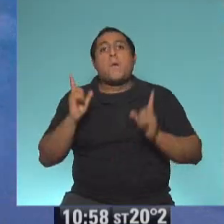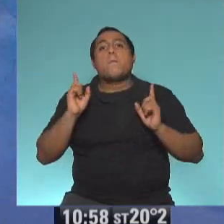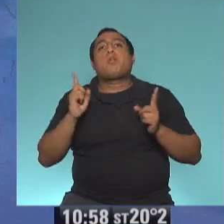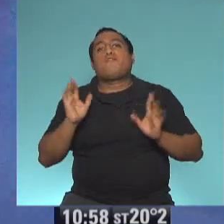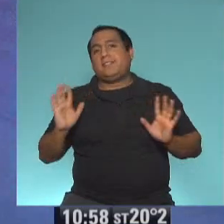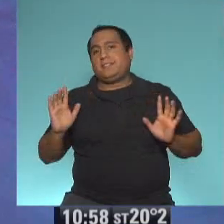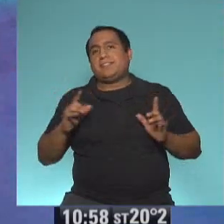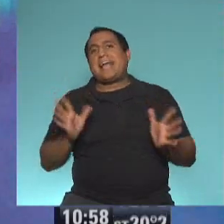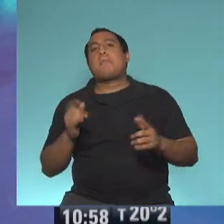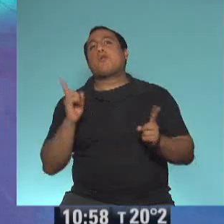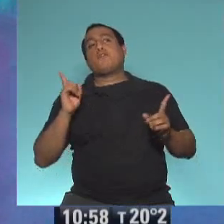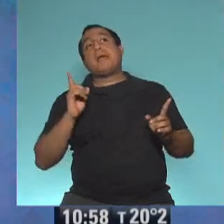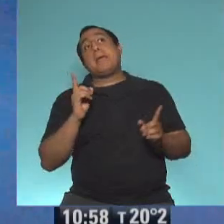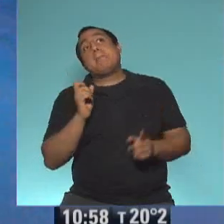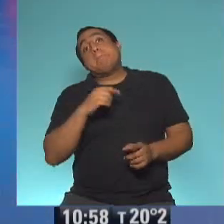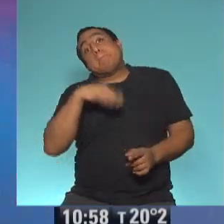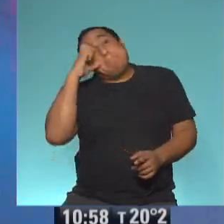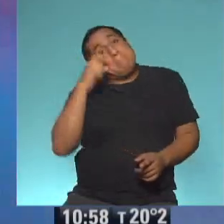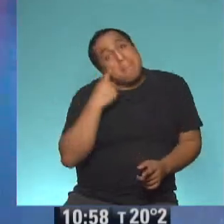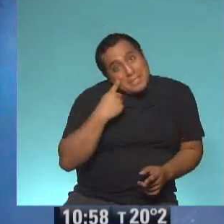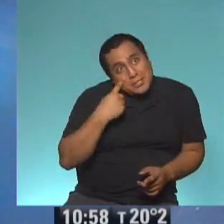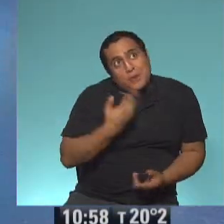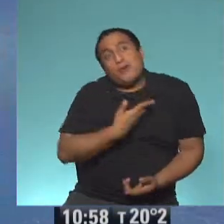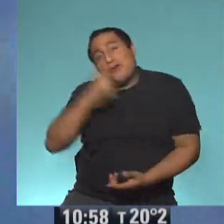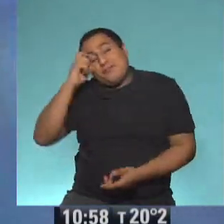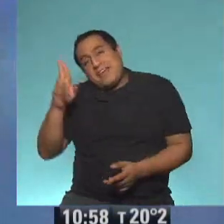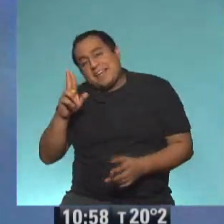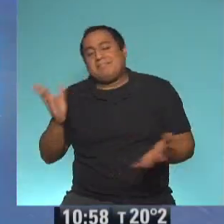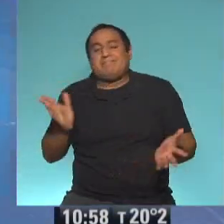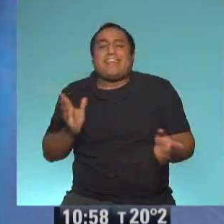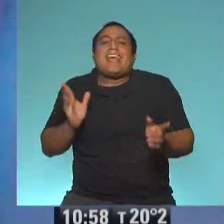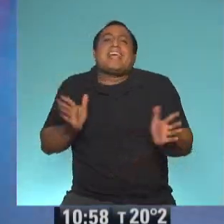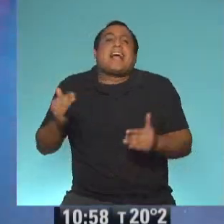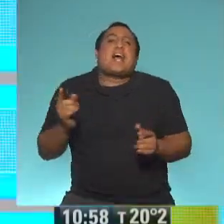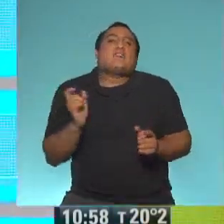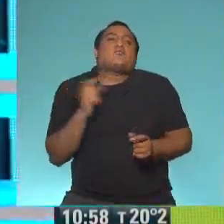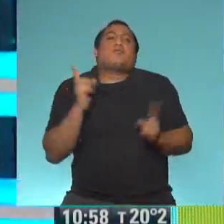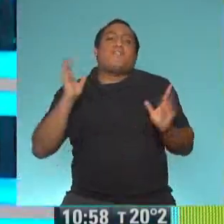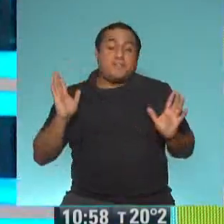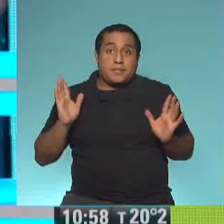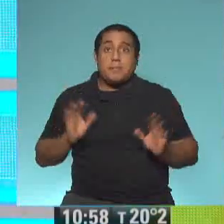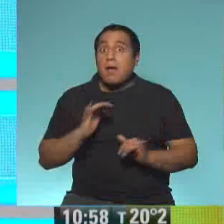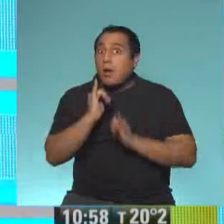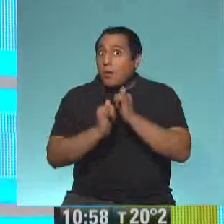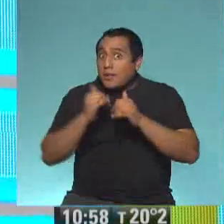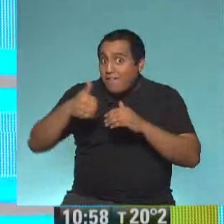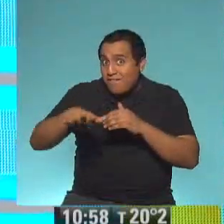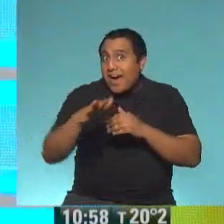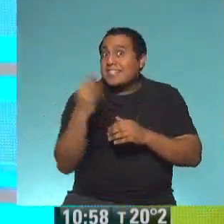seños. ¿Por qué? Puede ser de las seños Fer o de las seños Mechi. Claro. Y bueno, tenemos que avisar también que el sábado 20 se viene el